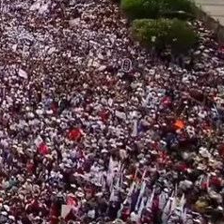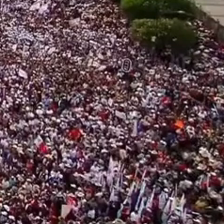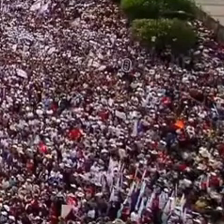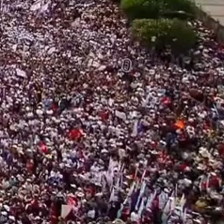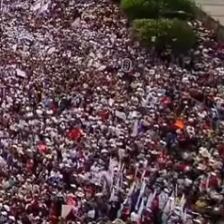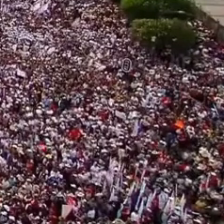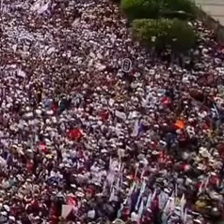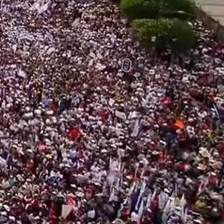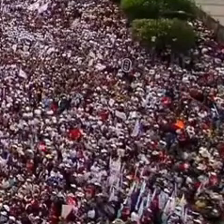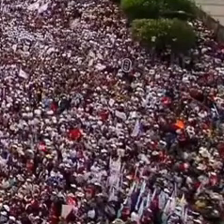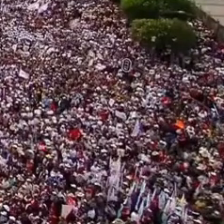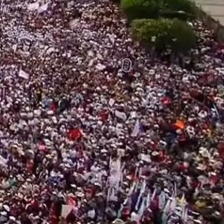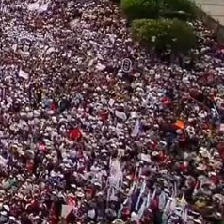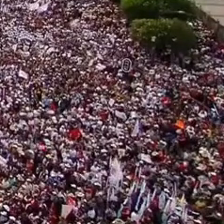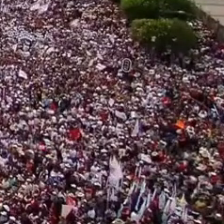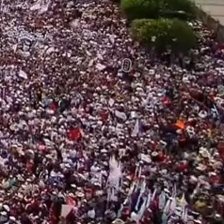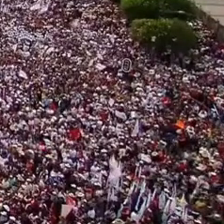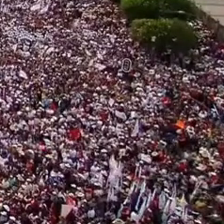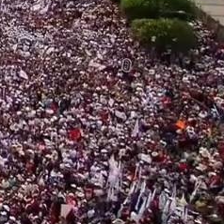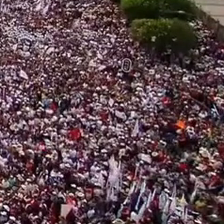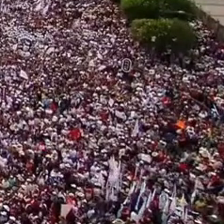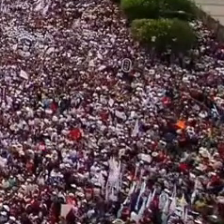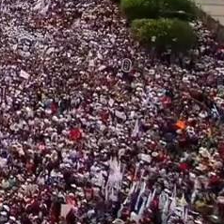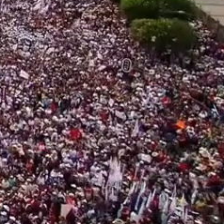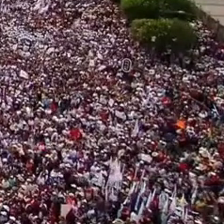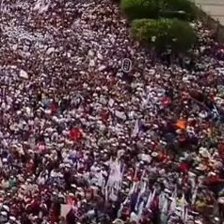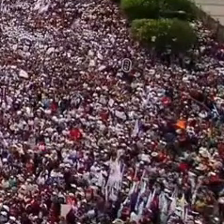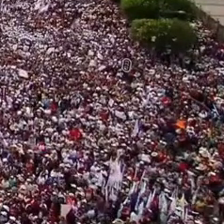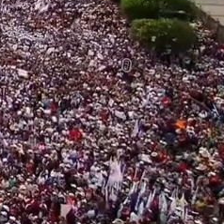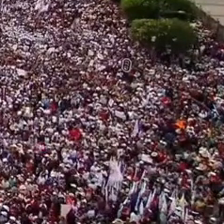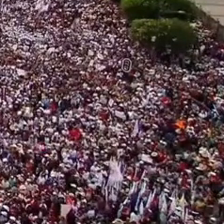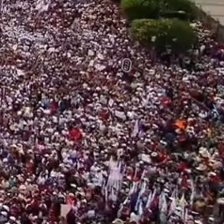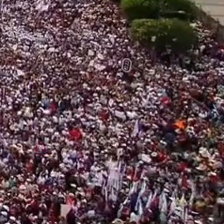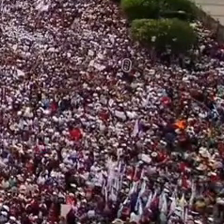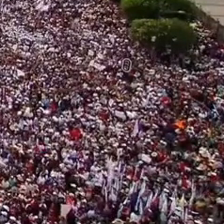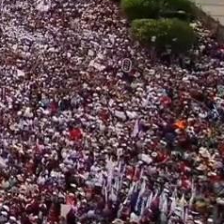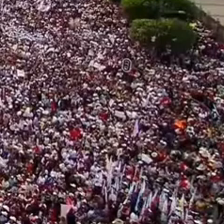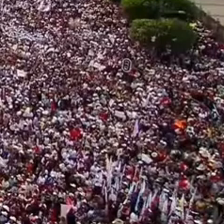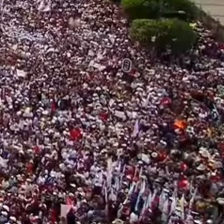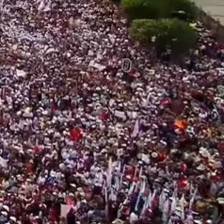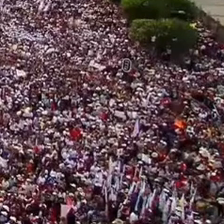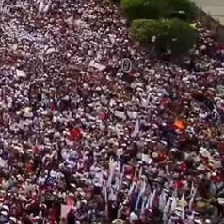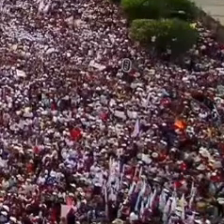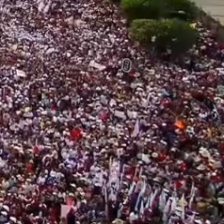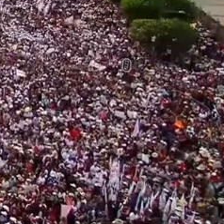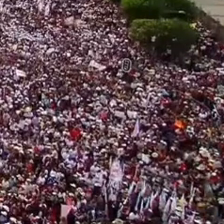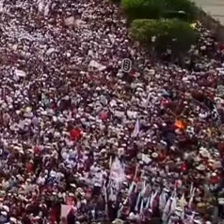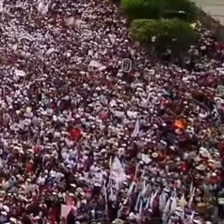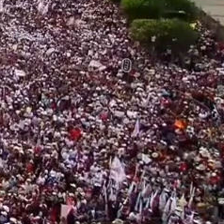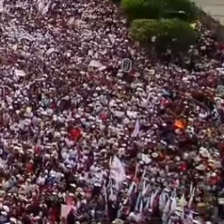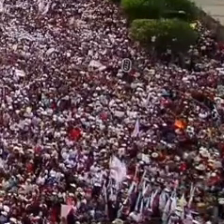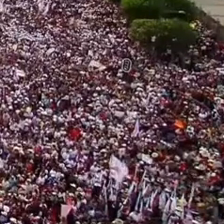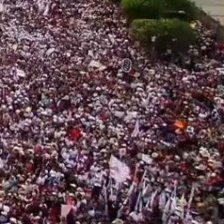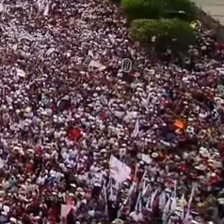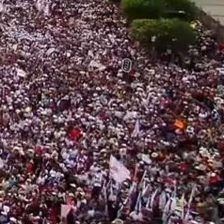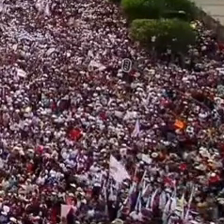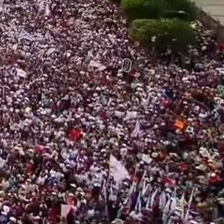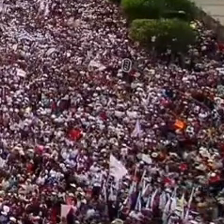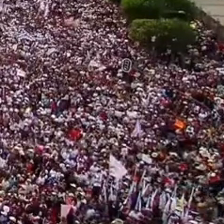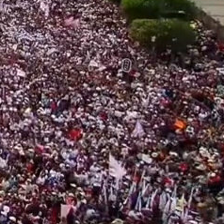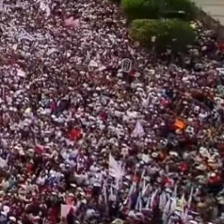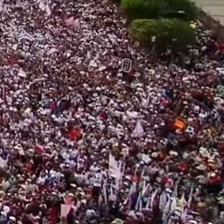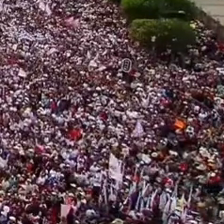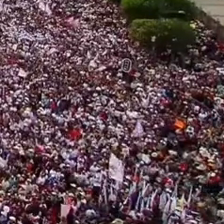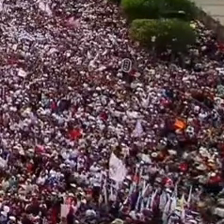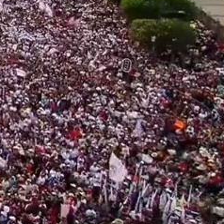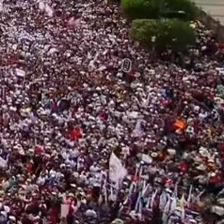La política energética de esta cuarta transformación requería